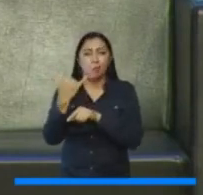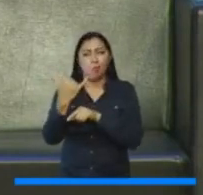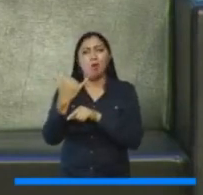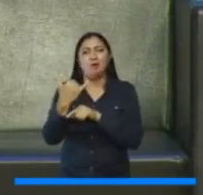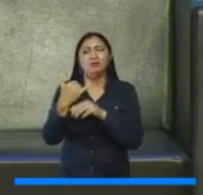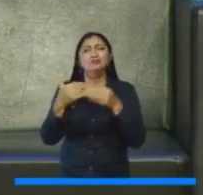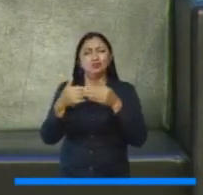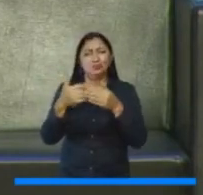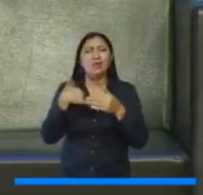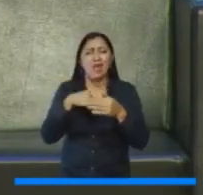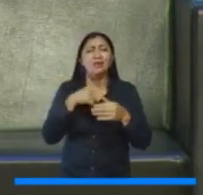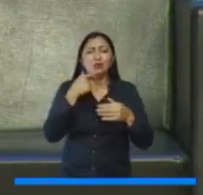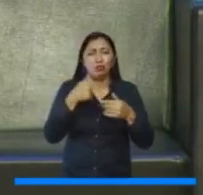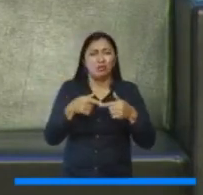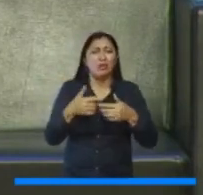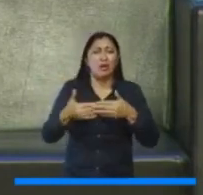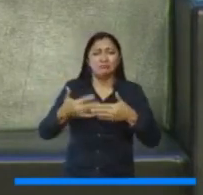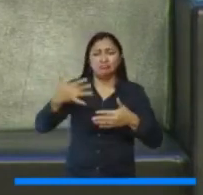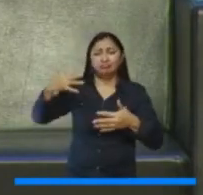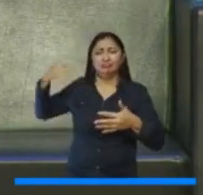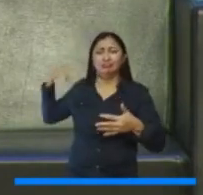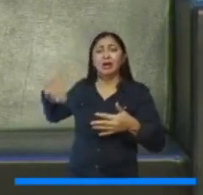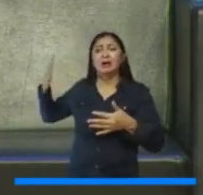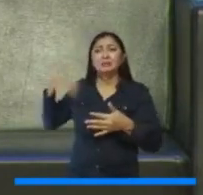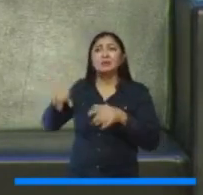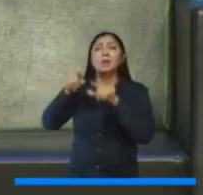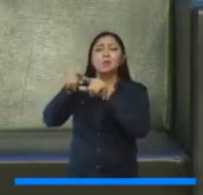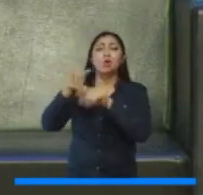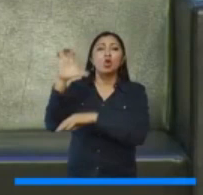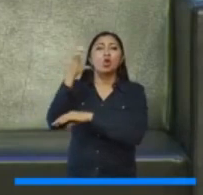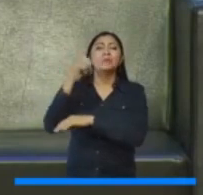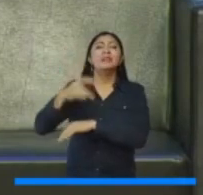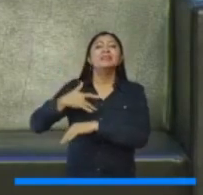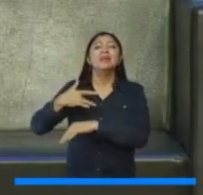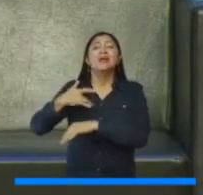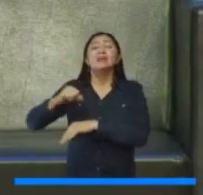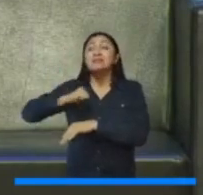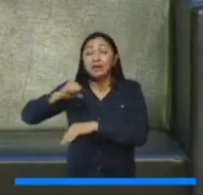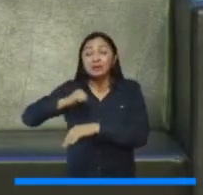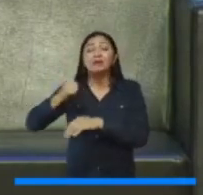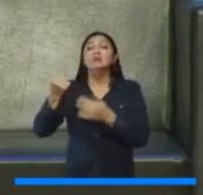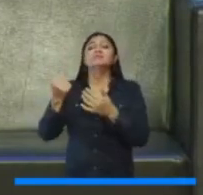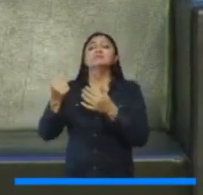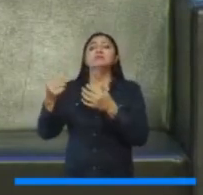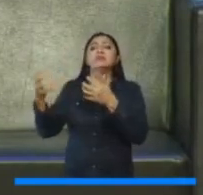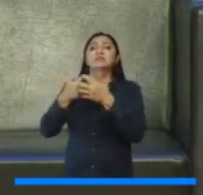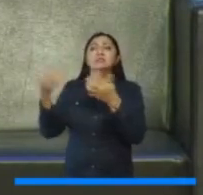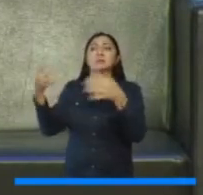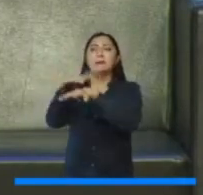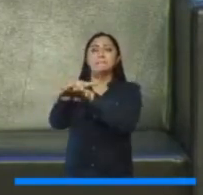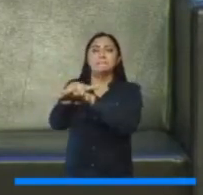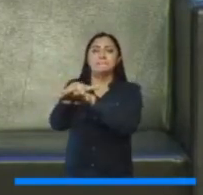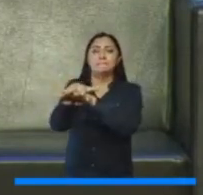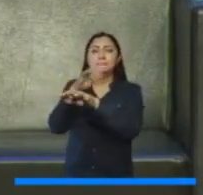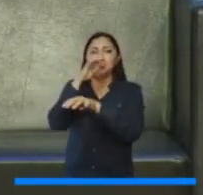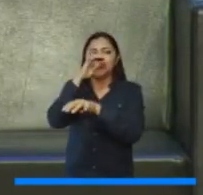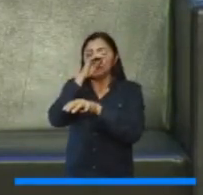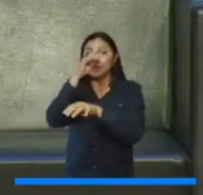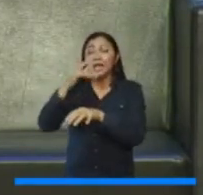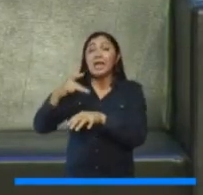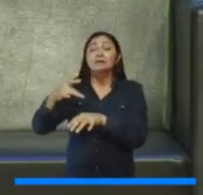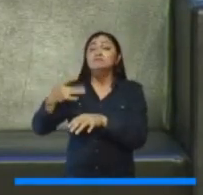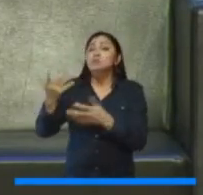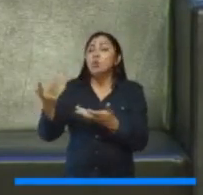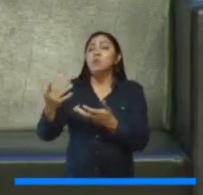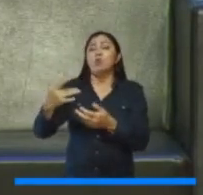atrás, nosotros en Colombia existe un sistema mixto que ofrece el servicio de educación superior, sistema mixto porque lo